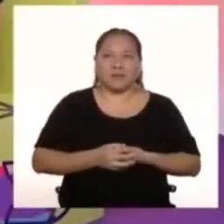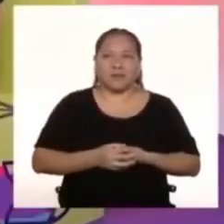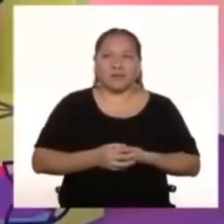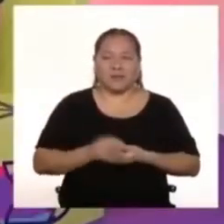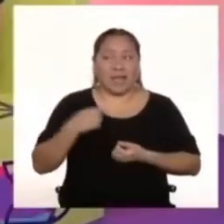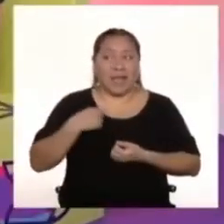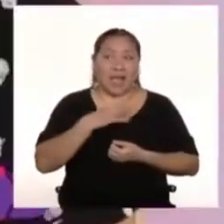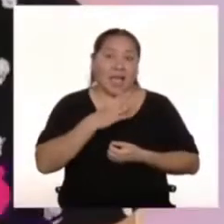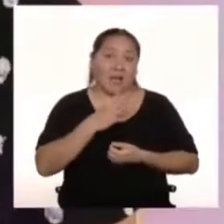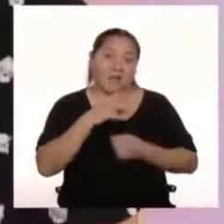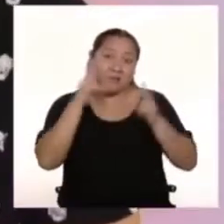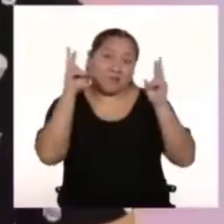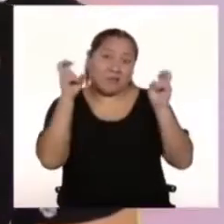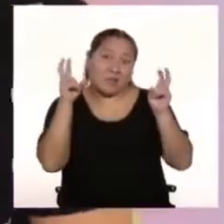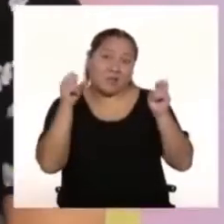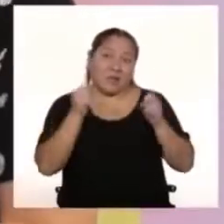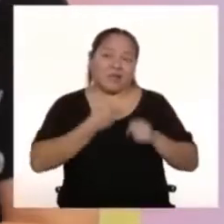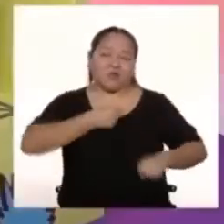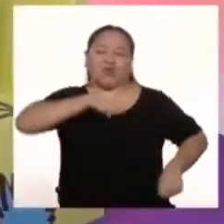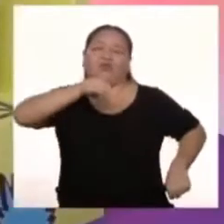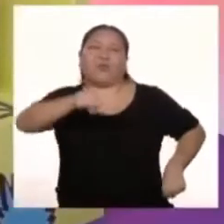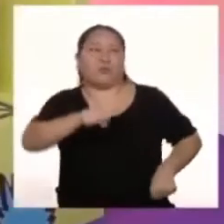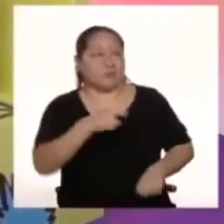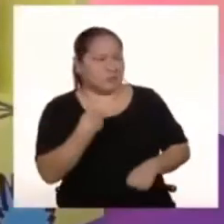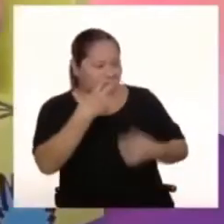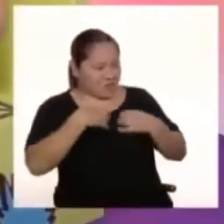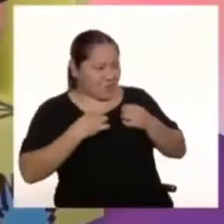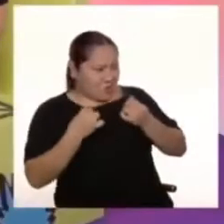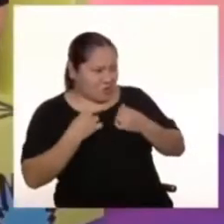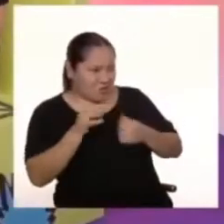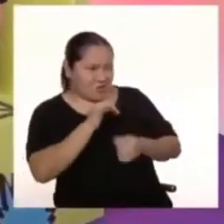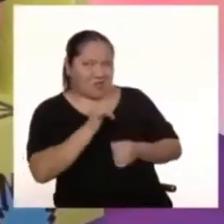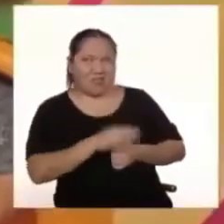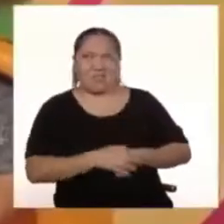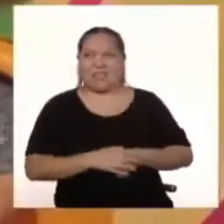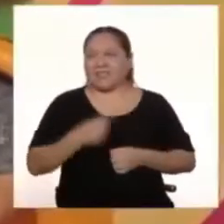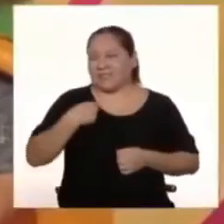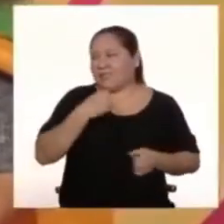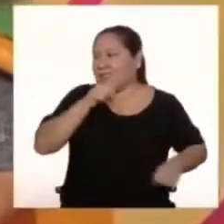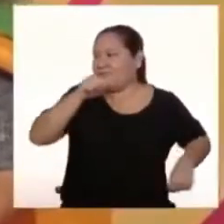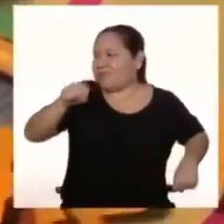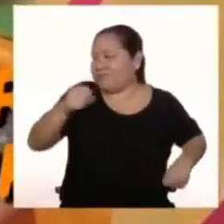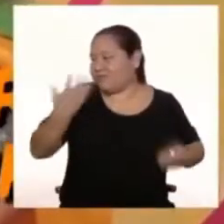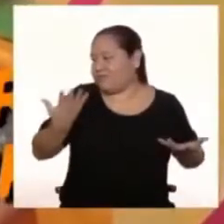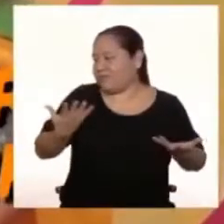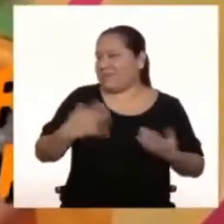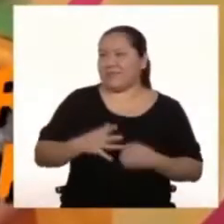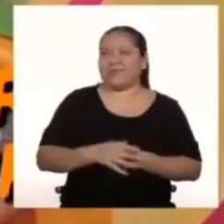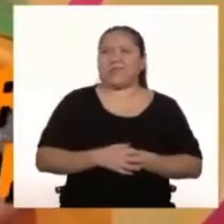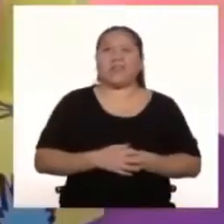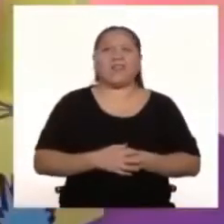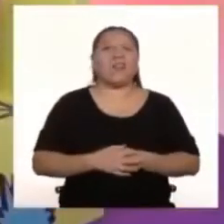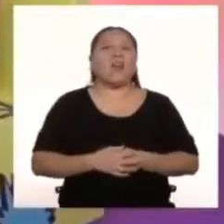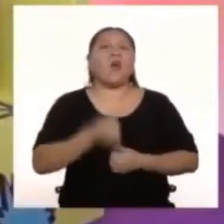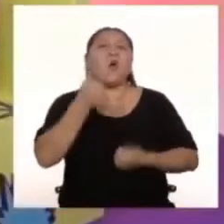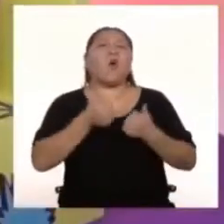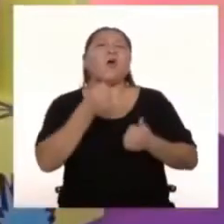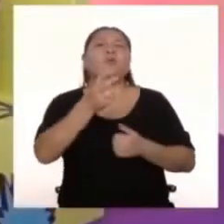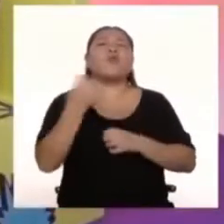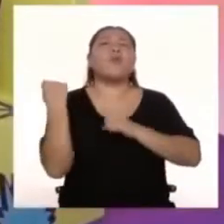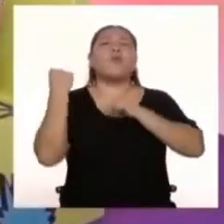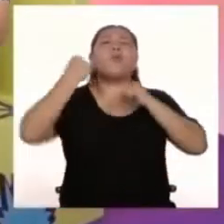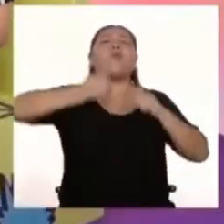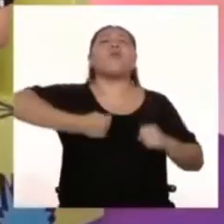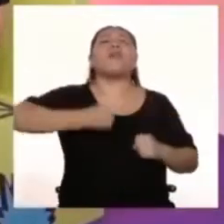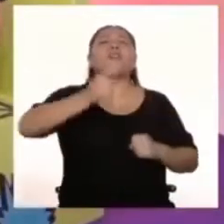hablarnos sobre los superhéroes Y veo que están vestidas para la ocasión Porque somos unas super heroínas A ver, cuénteme ¿Qué superhéroes tienen?